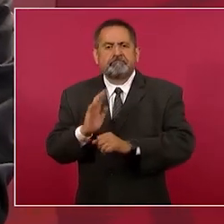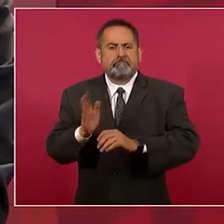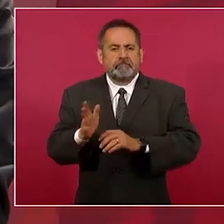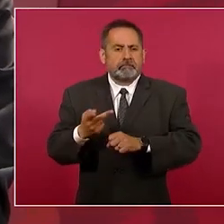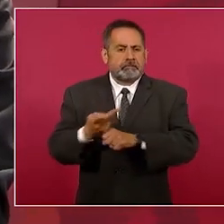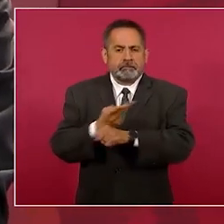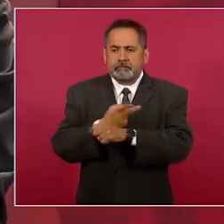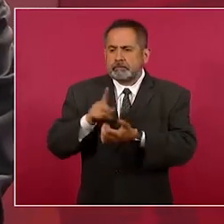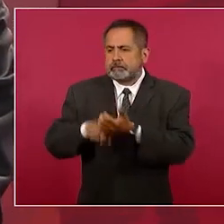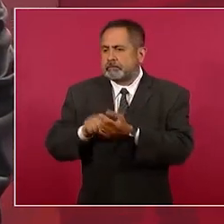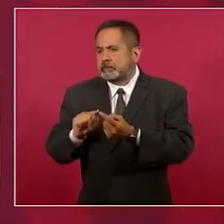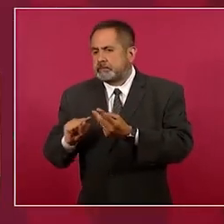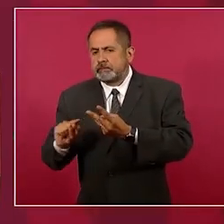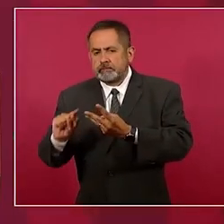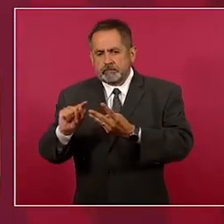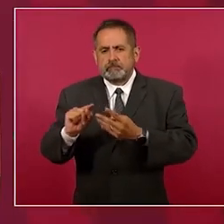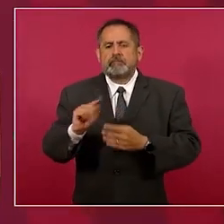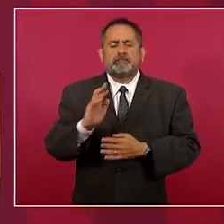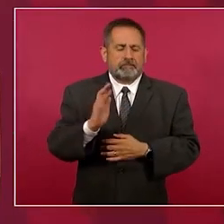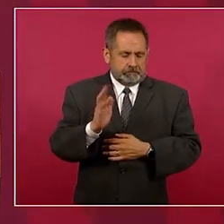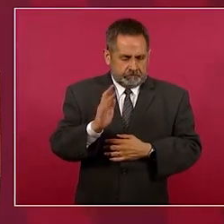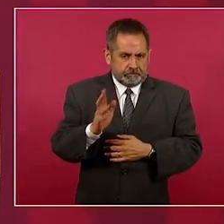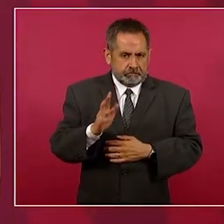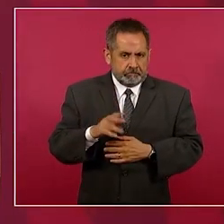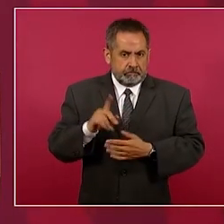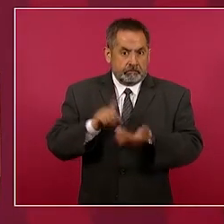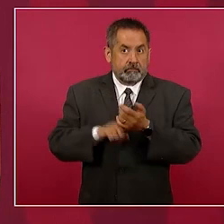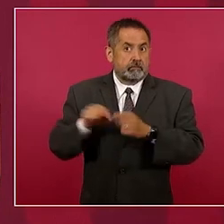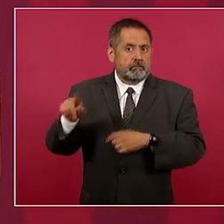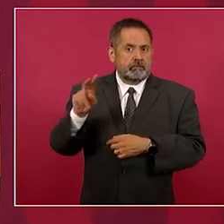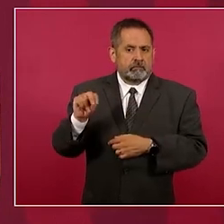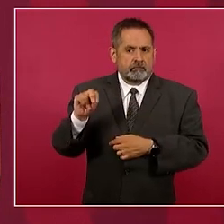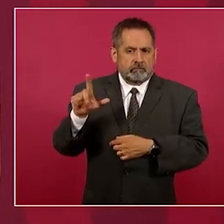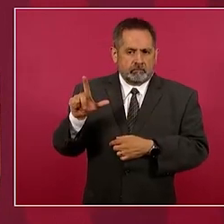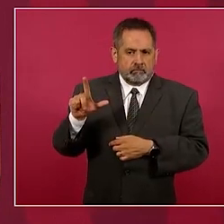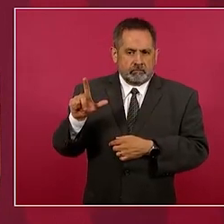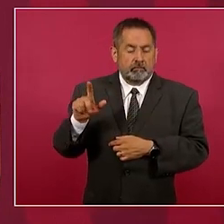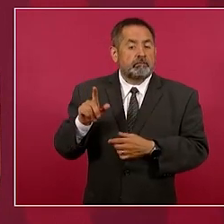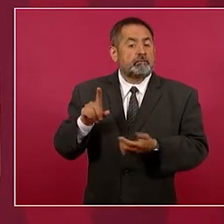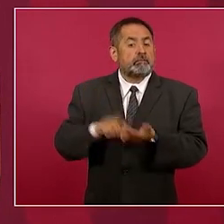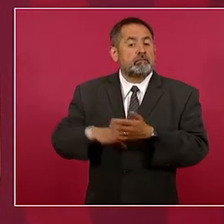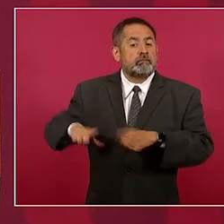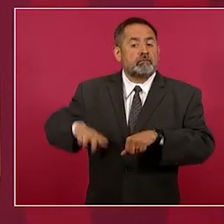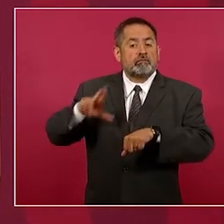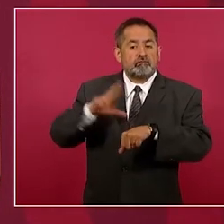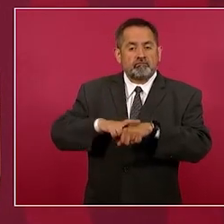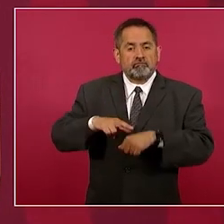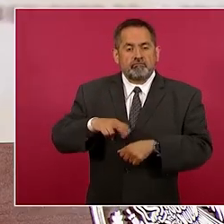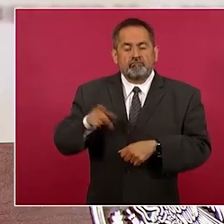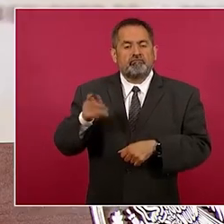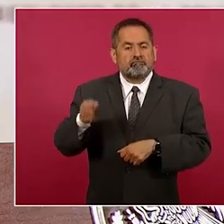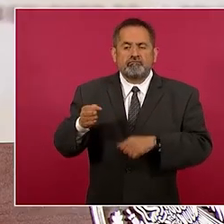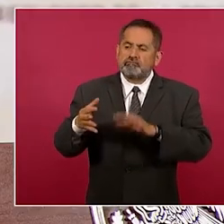las causas en Nuevo León. el gobernador aceptó